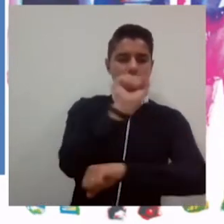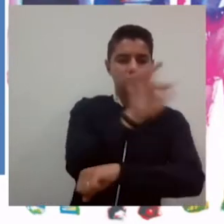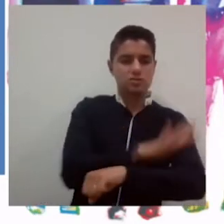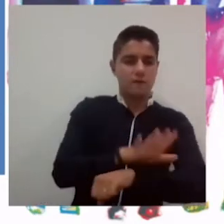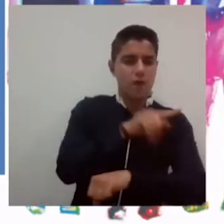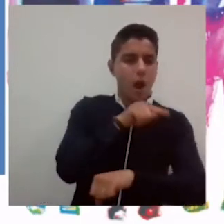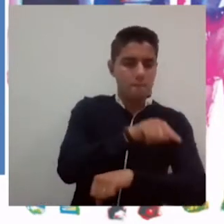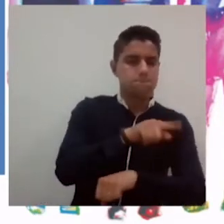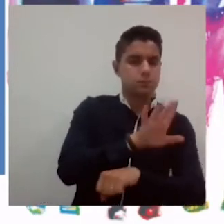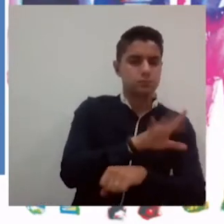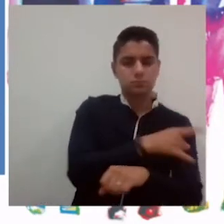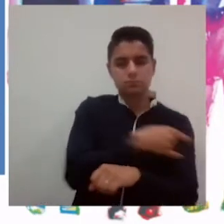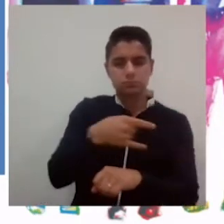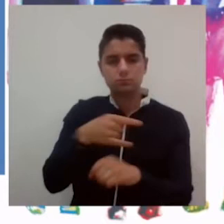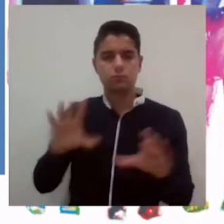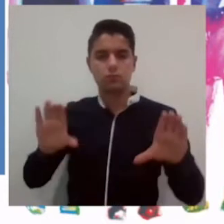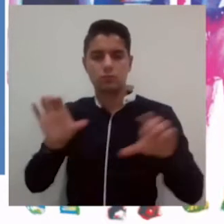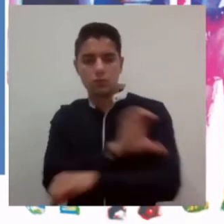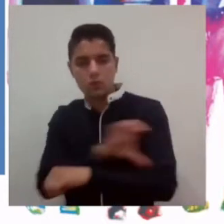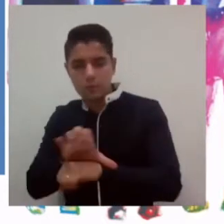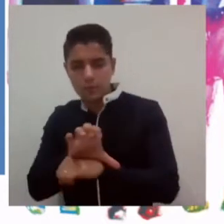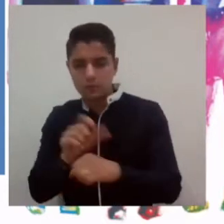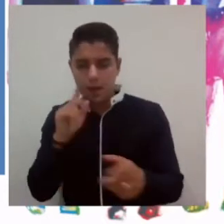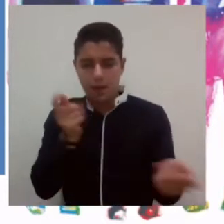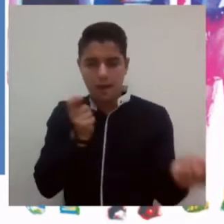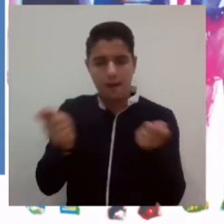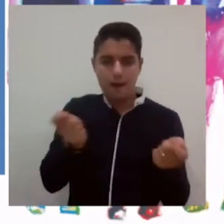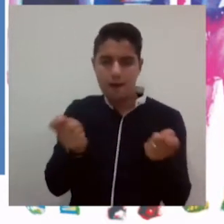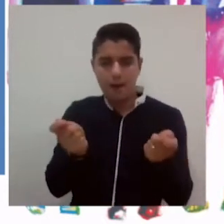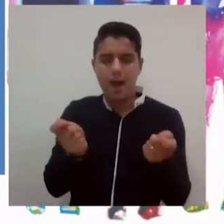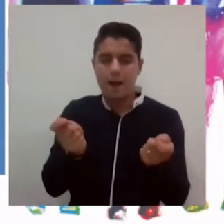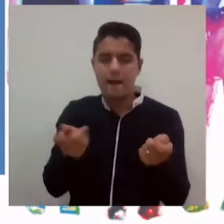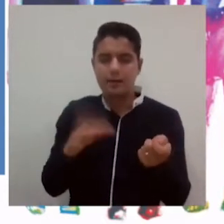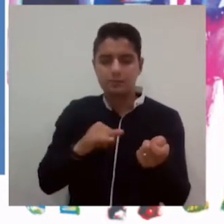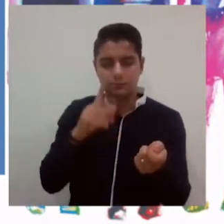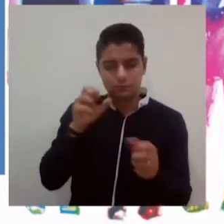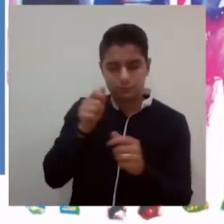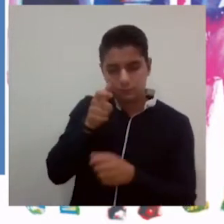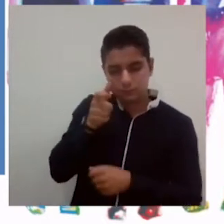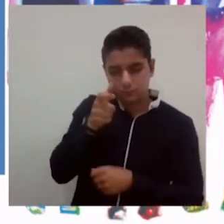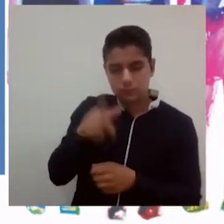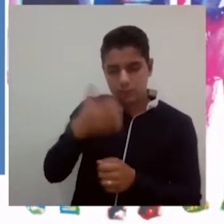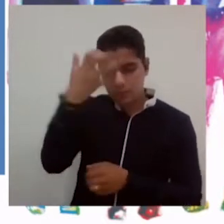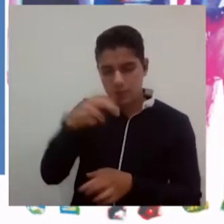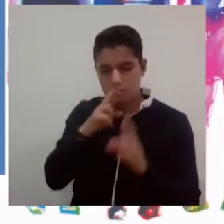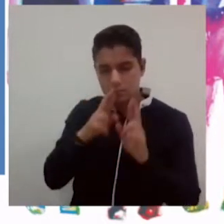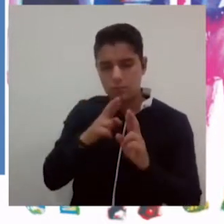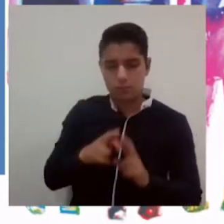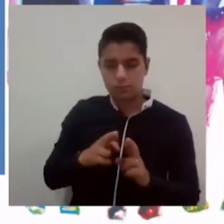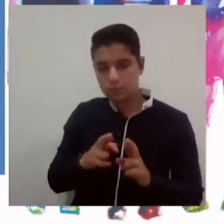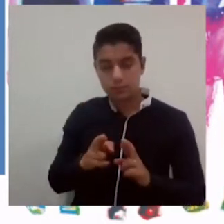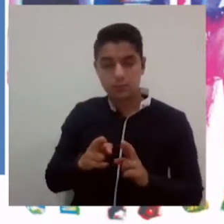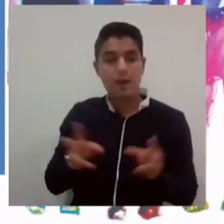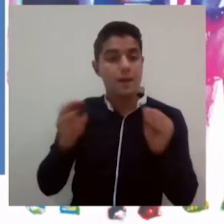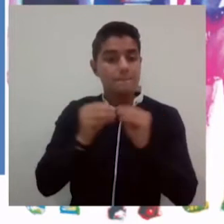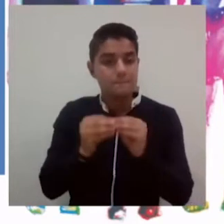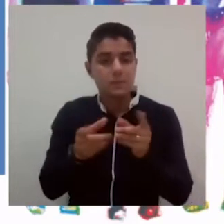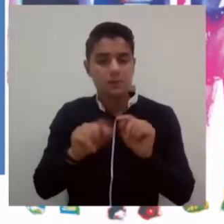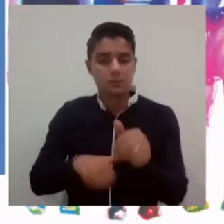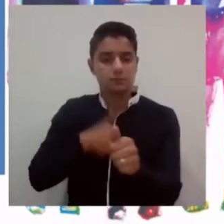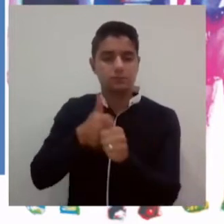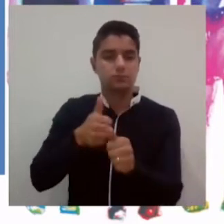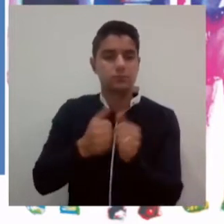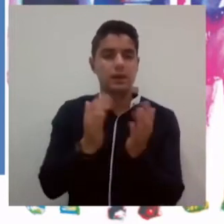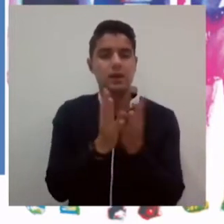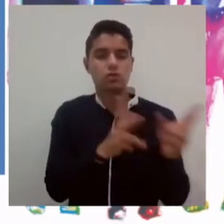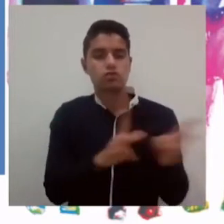humano para crear condiciones supervisadas para la presentación de la prueba y donde se diera un acompañamiento a los estudiantes durante todo el